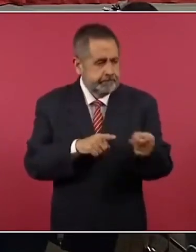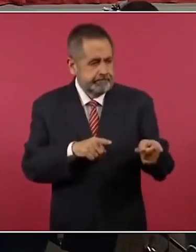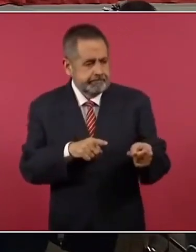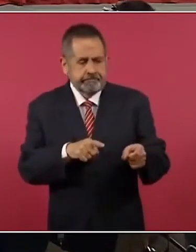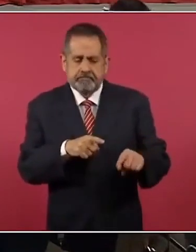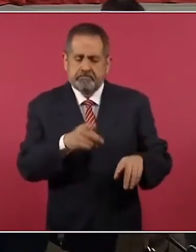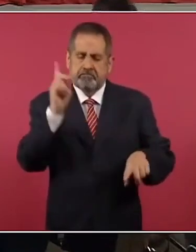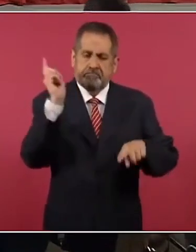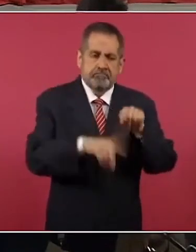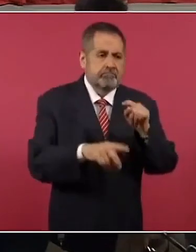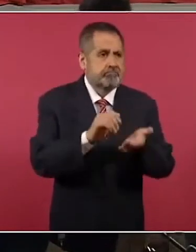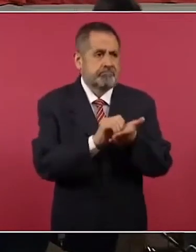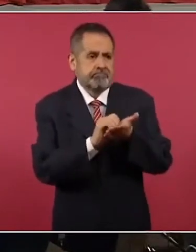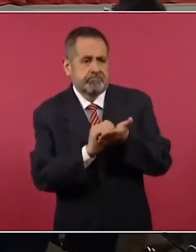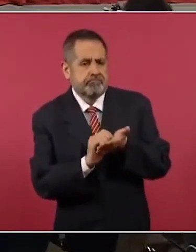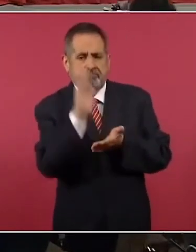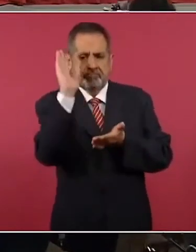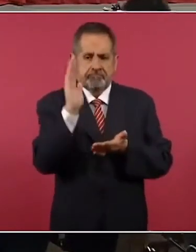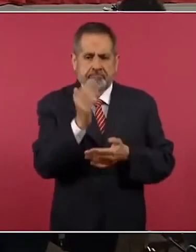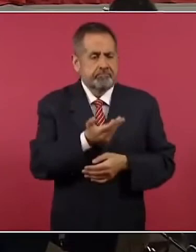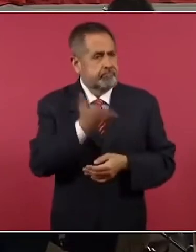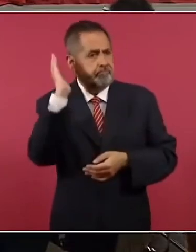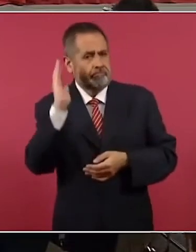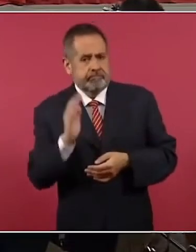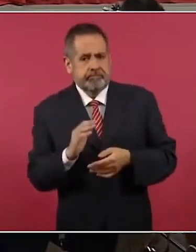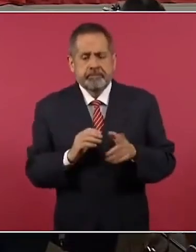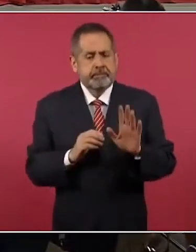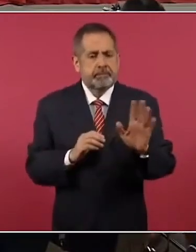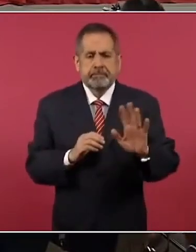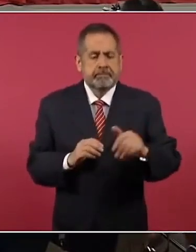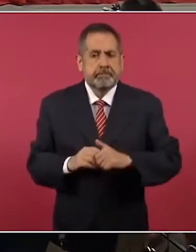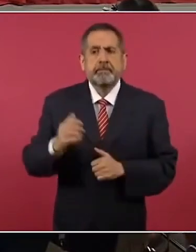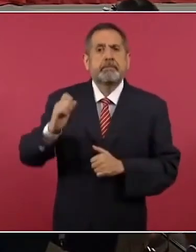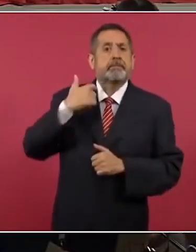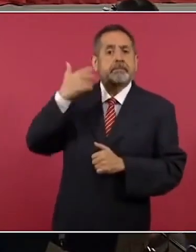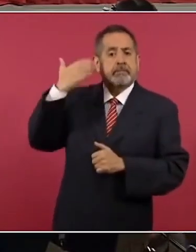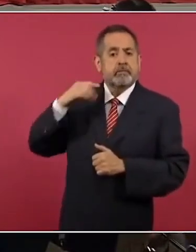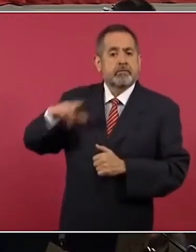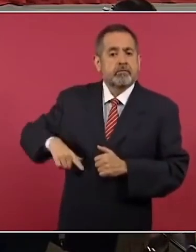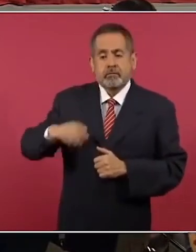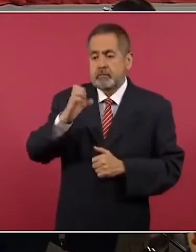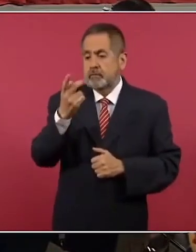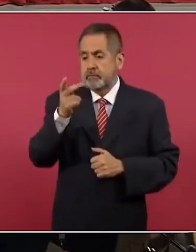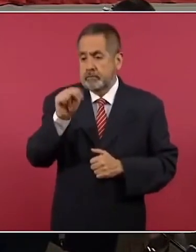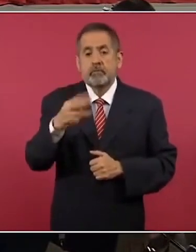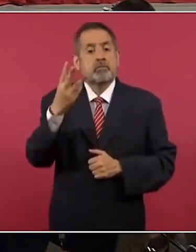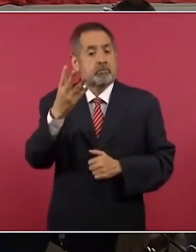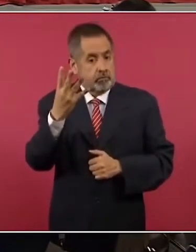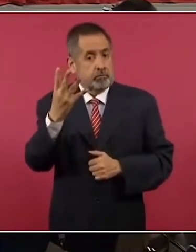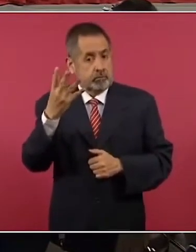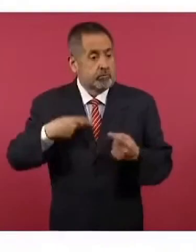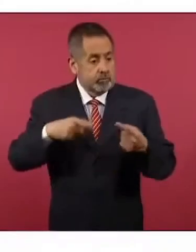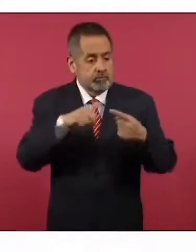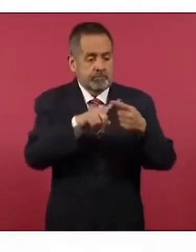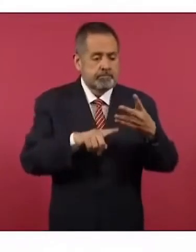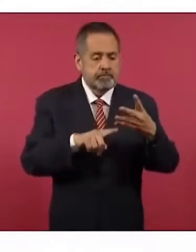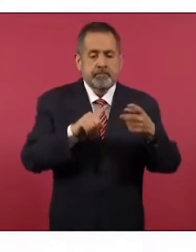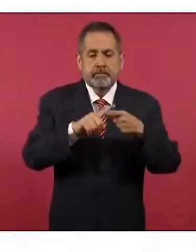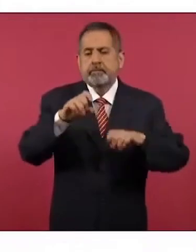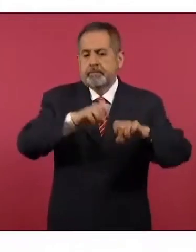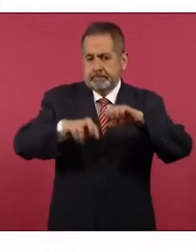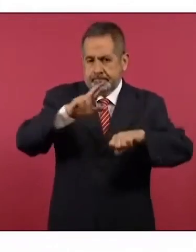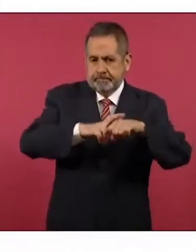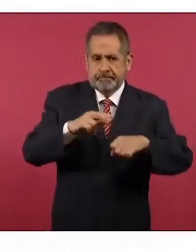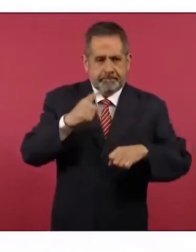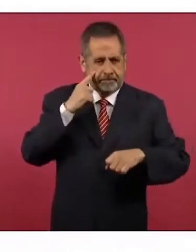expulsado. En el gobierno del presidente Peña Nieto fueron cuatro de ellos, el embajador de Corea del Norte que ya